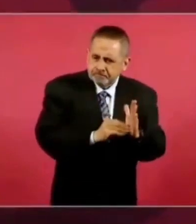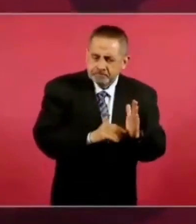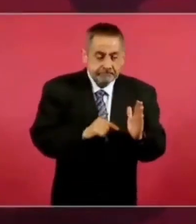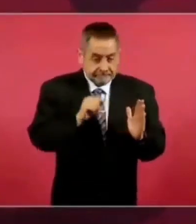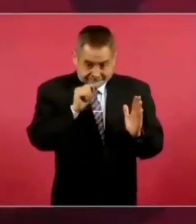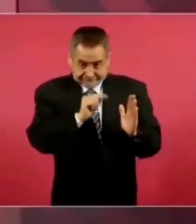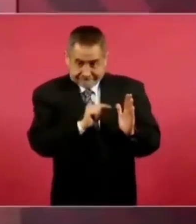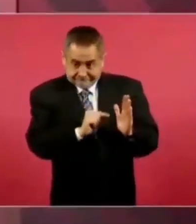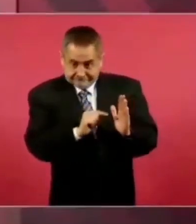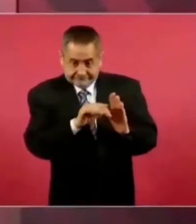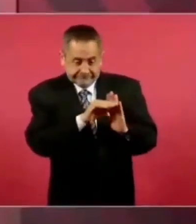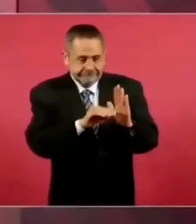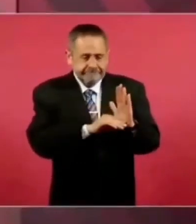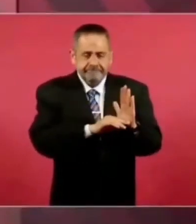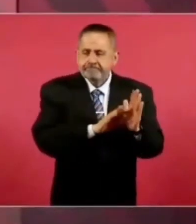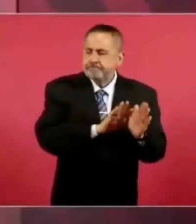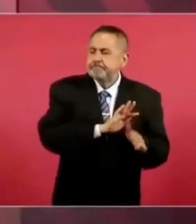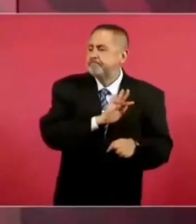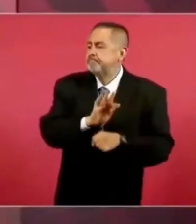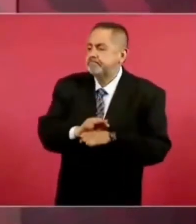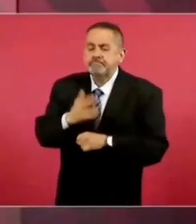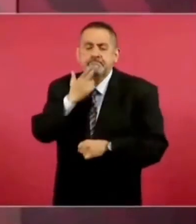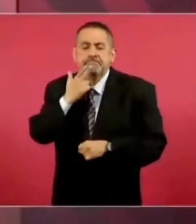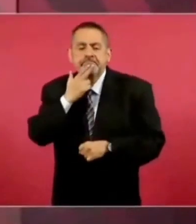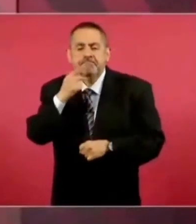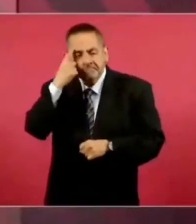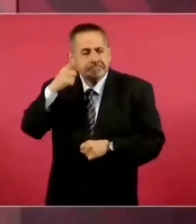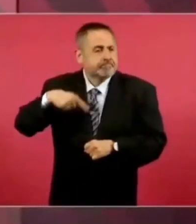benefician?